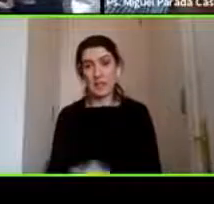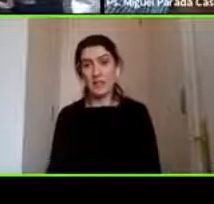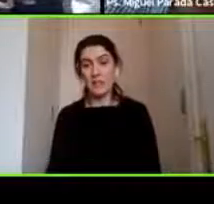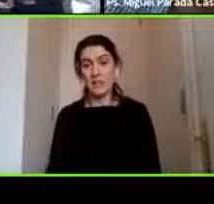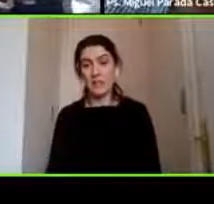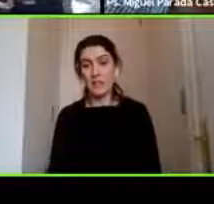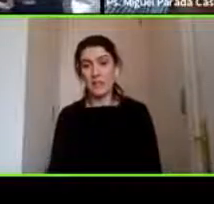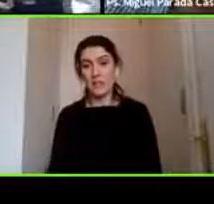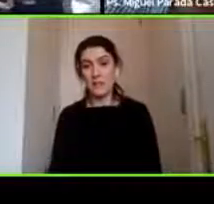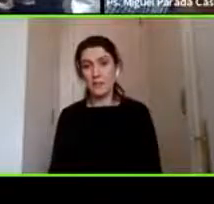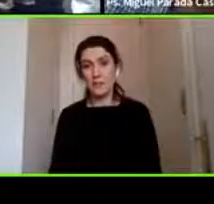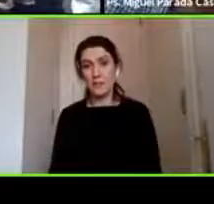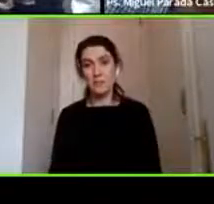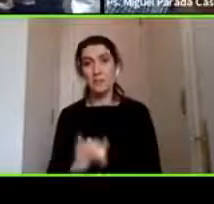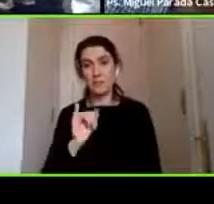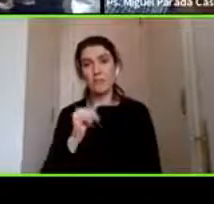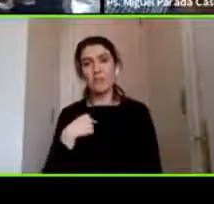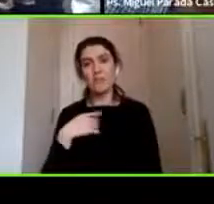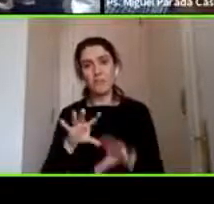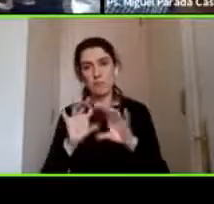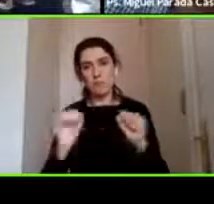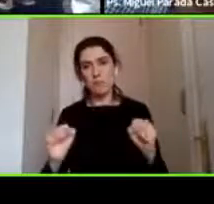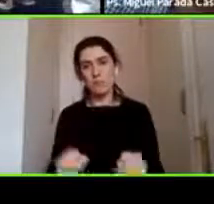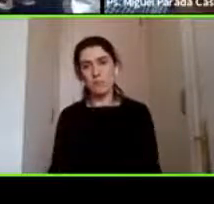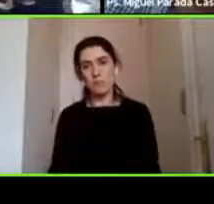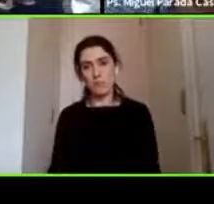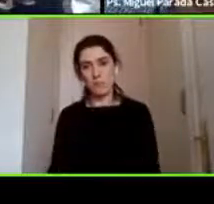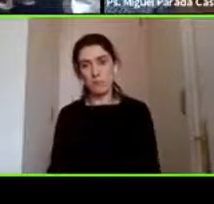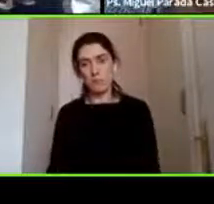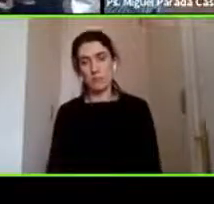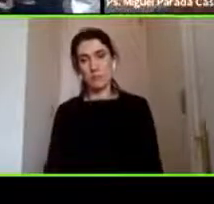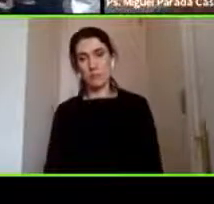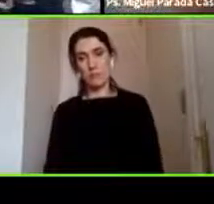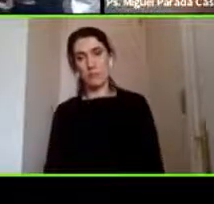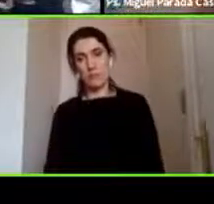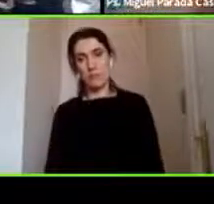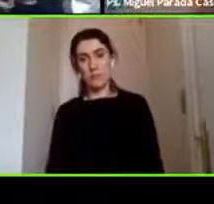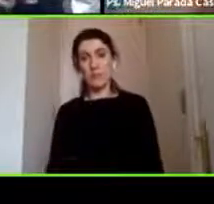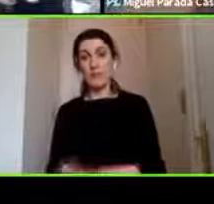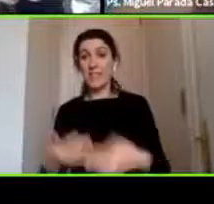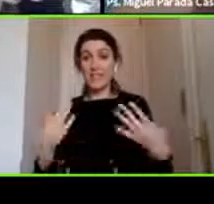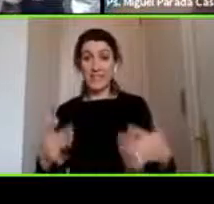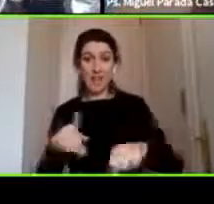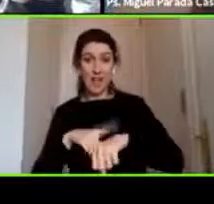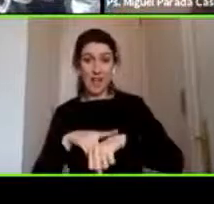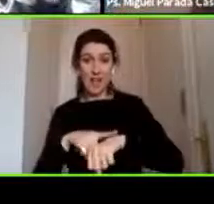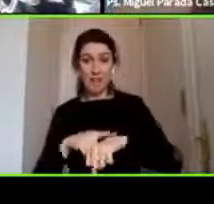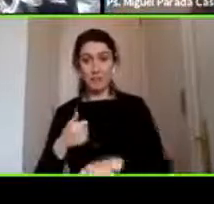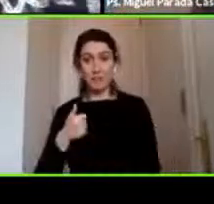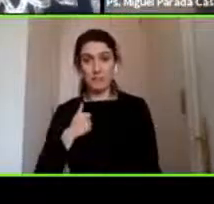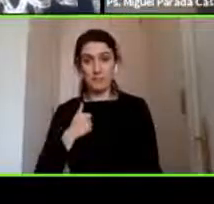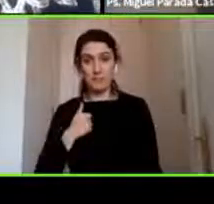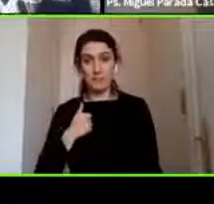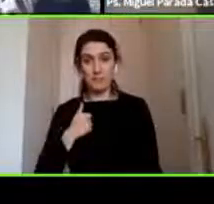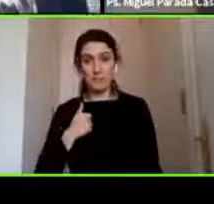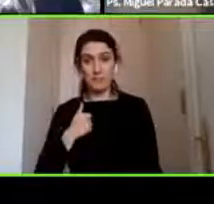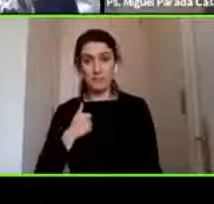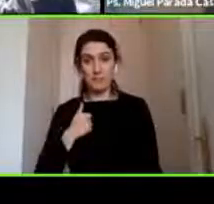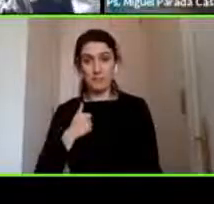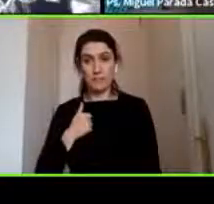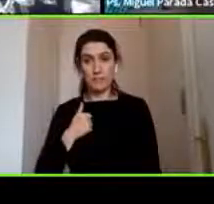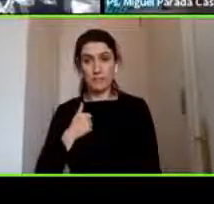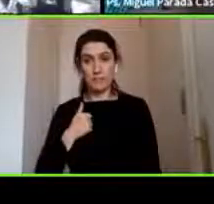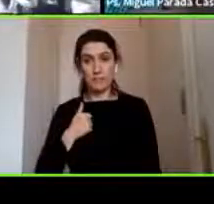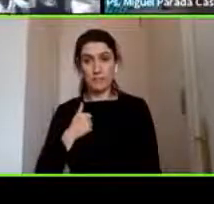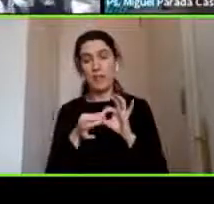sí estoy de acuerdo bueno estamos ya en la hora les quiero agradecer su